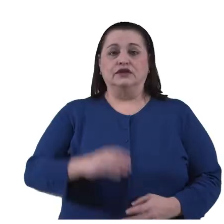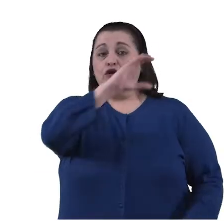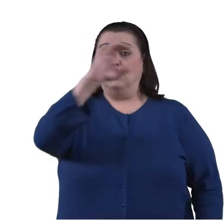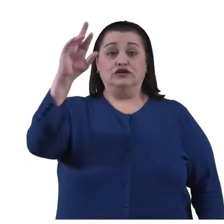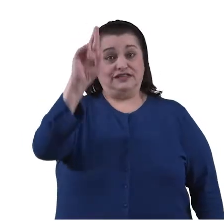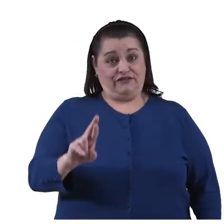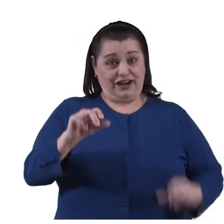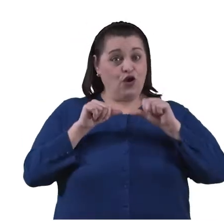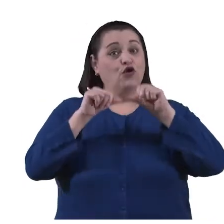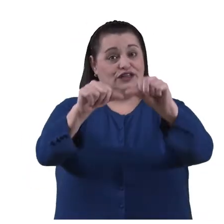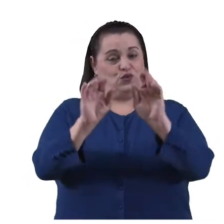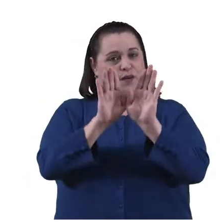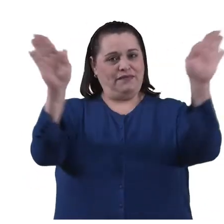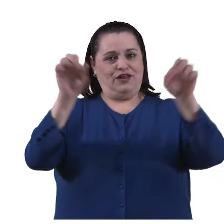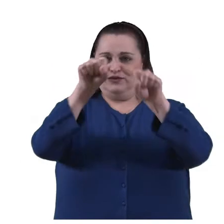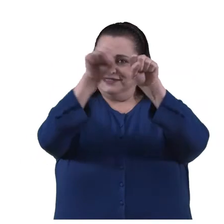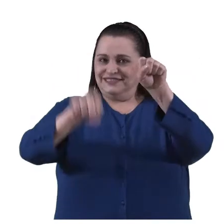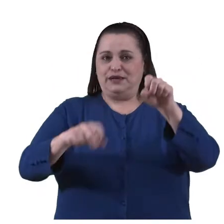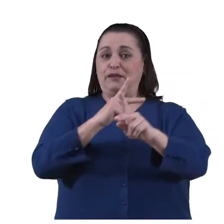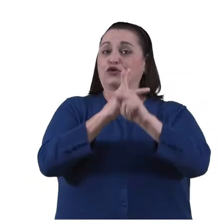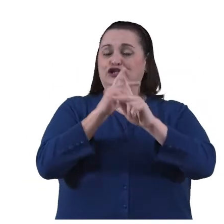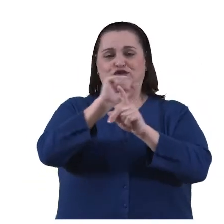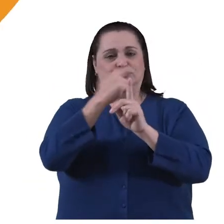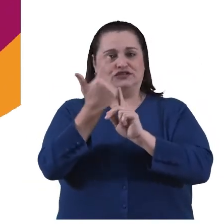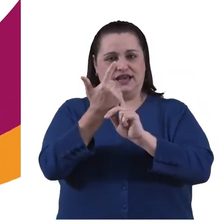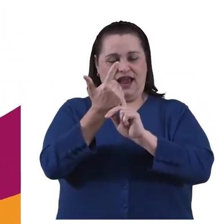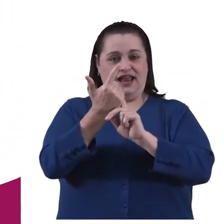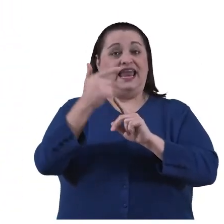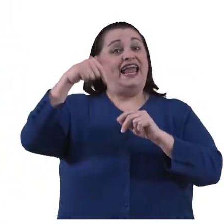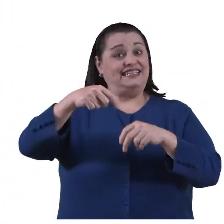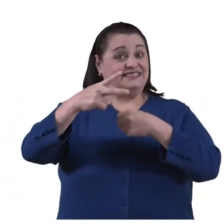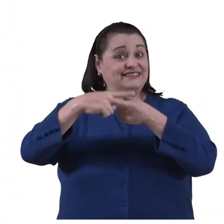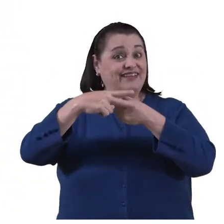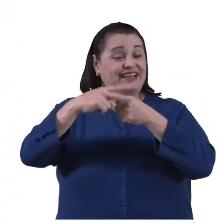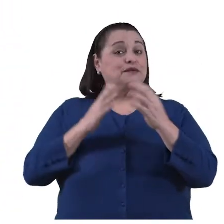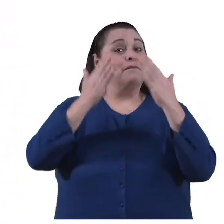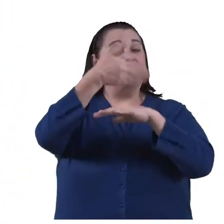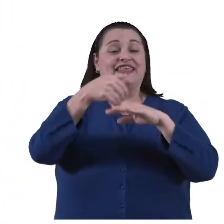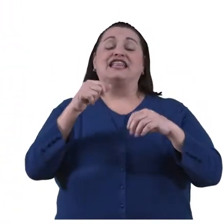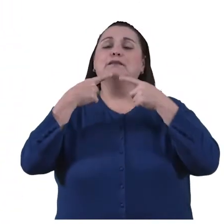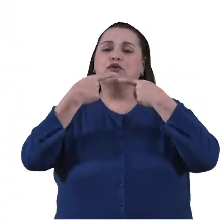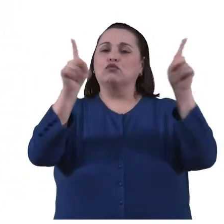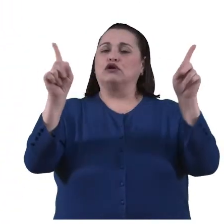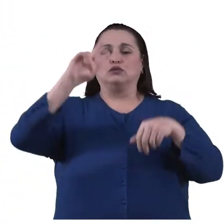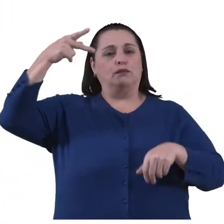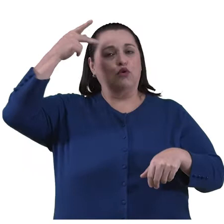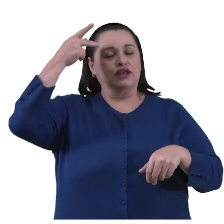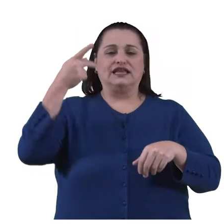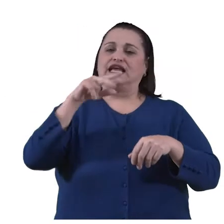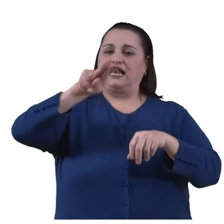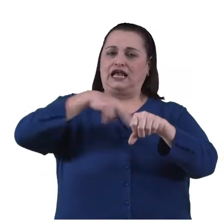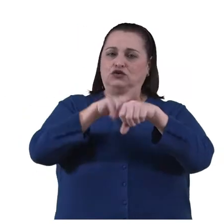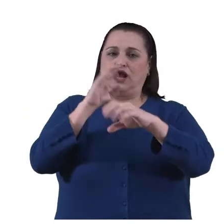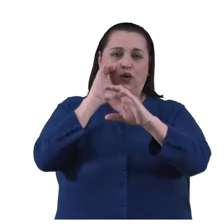Costa Rica continúa ampliando su sistema de protección social, esta vez mediante la promulgación de la Política Nacional de